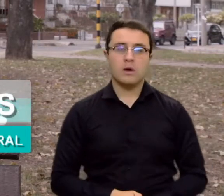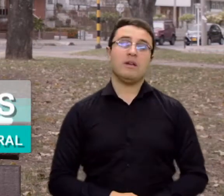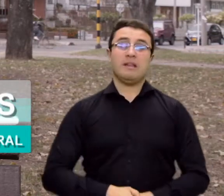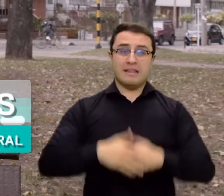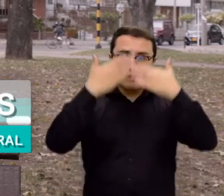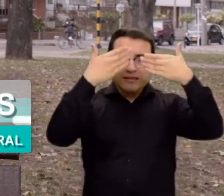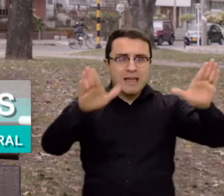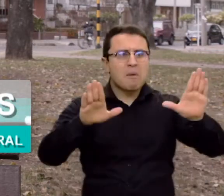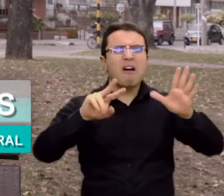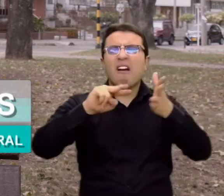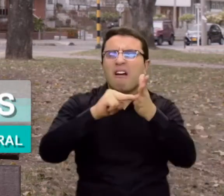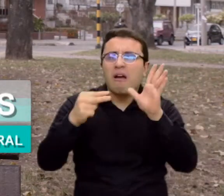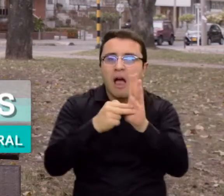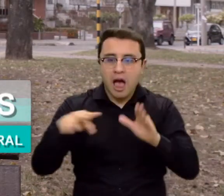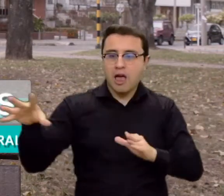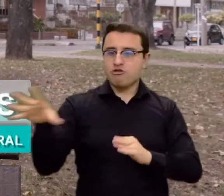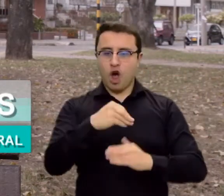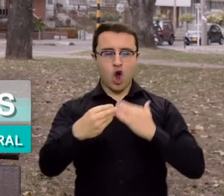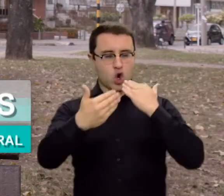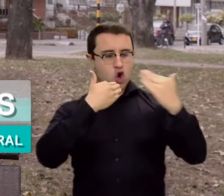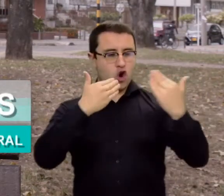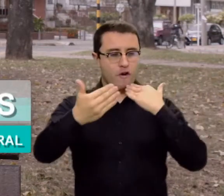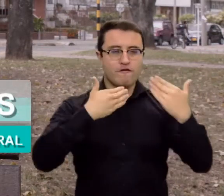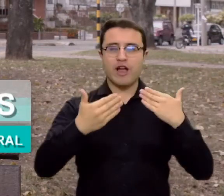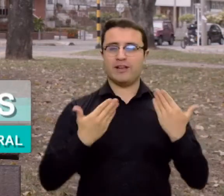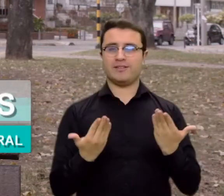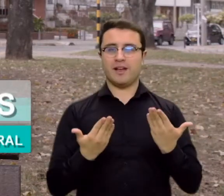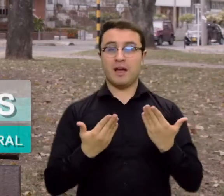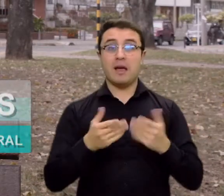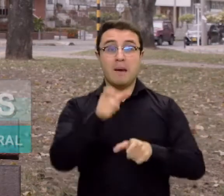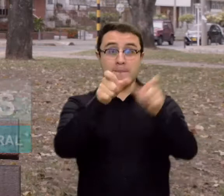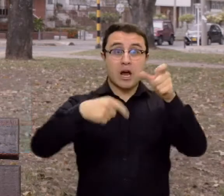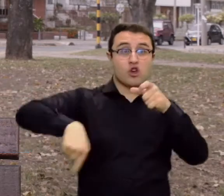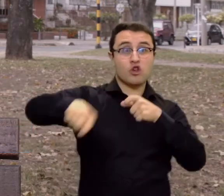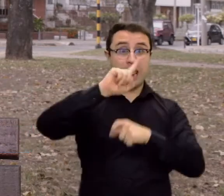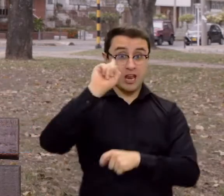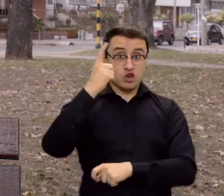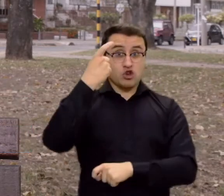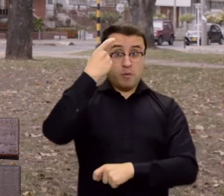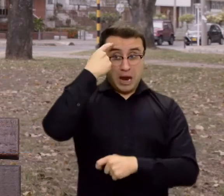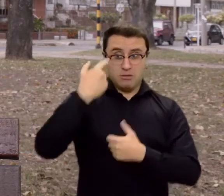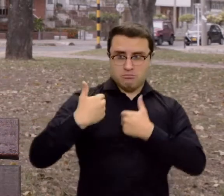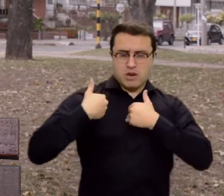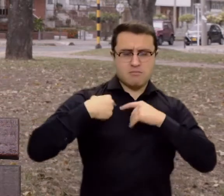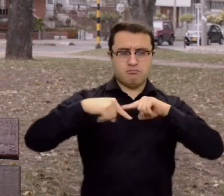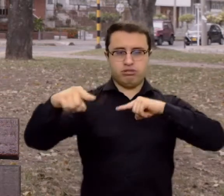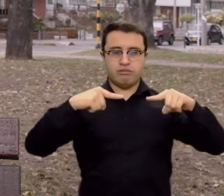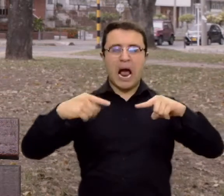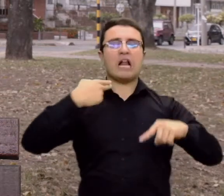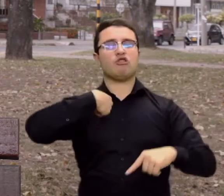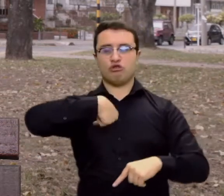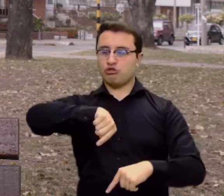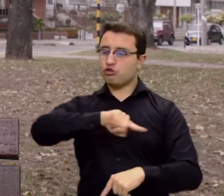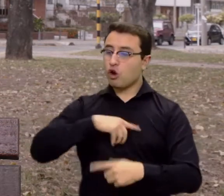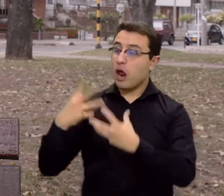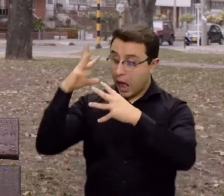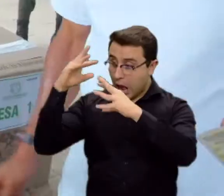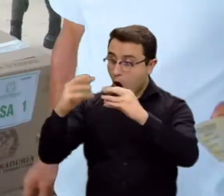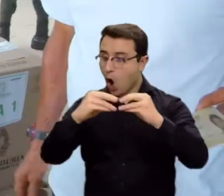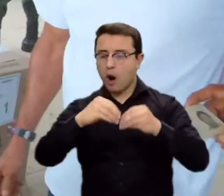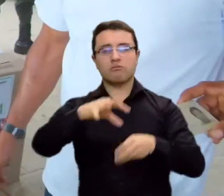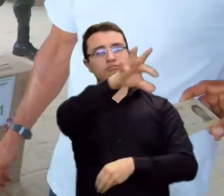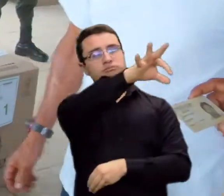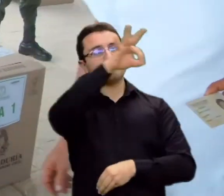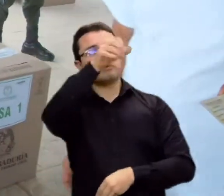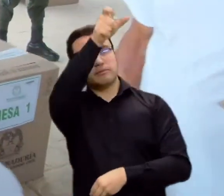La democracia es lo que nos da a todos los ciudadanos la confianza en que quienes nos están gobernando son las personas que nosotros